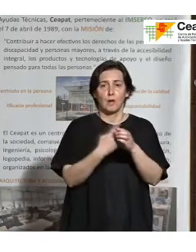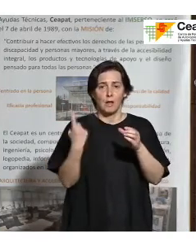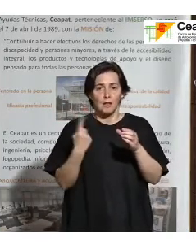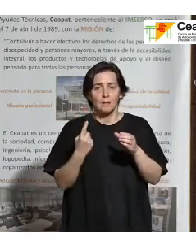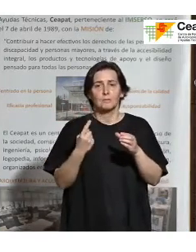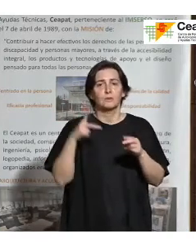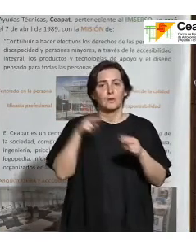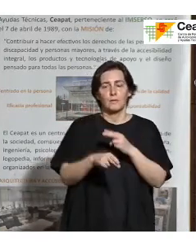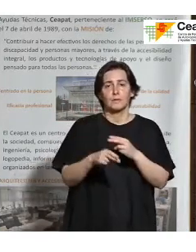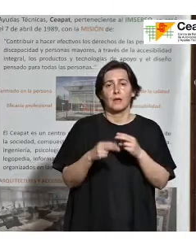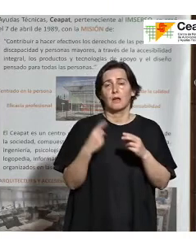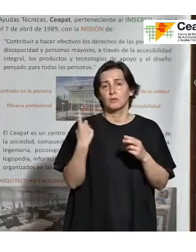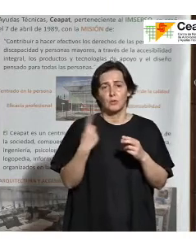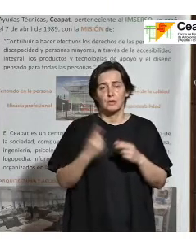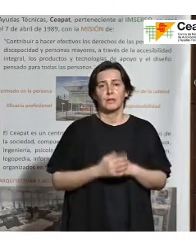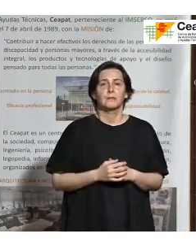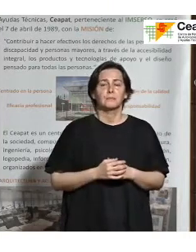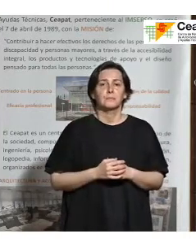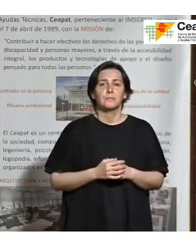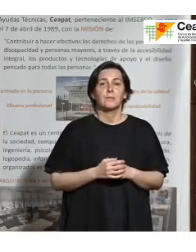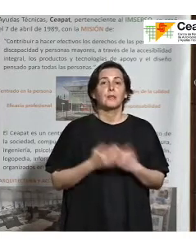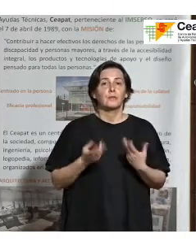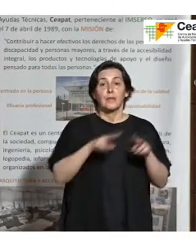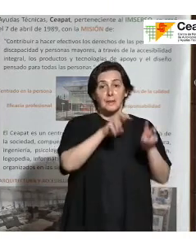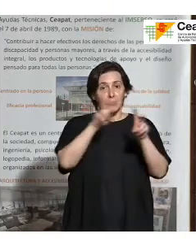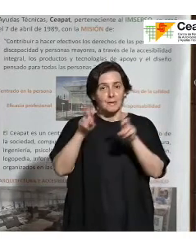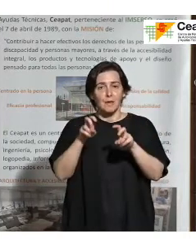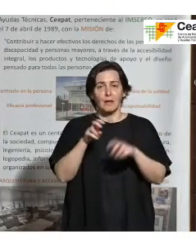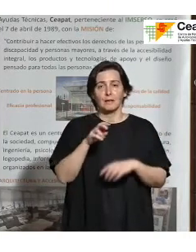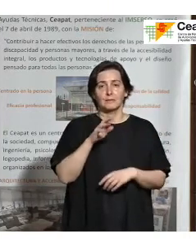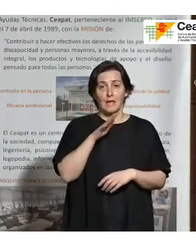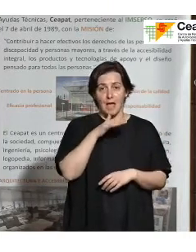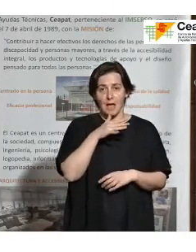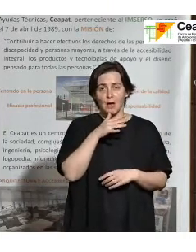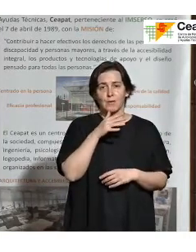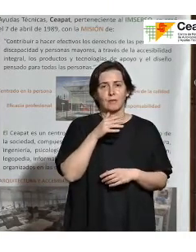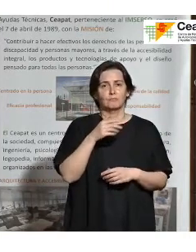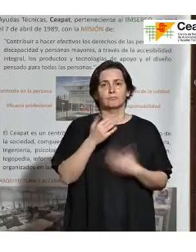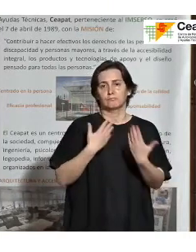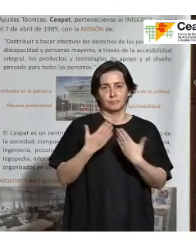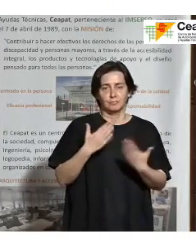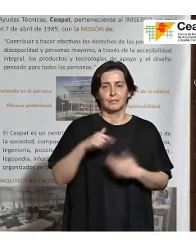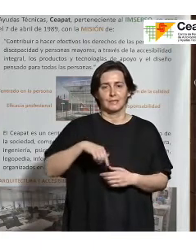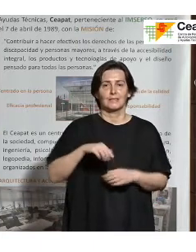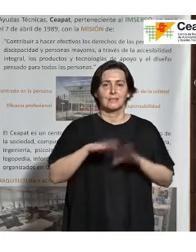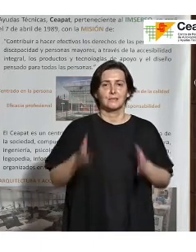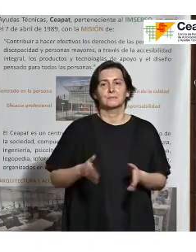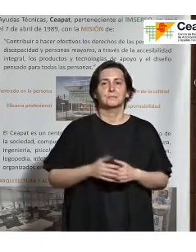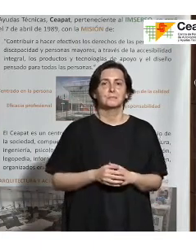la soledad y, bueno, pues todos estos temas son los que vamos a abordar en esta mesa.